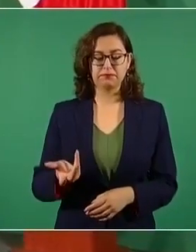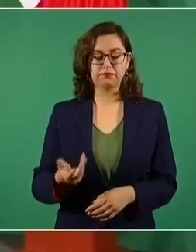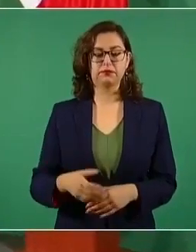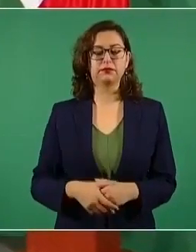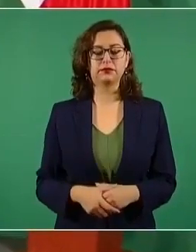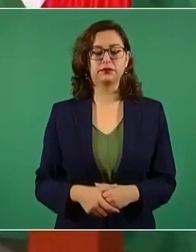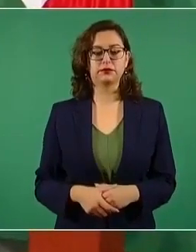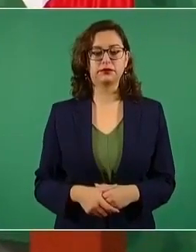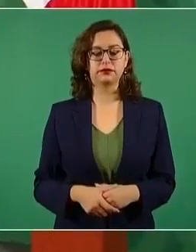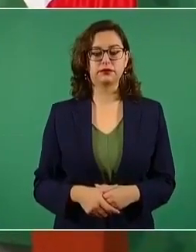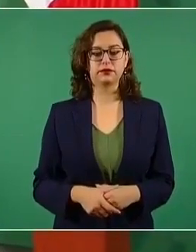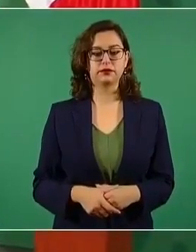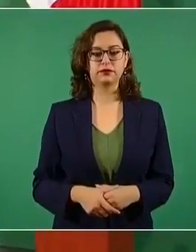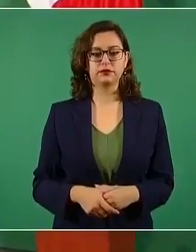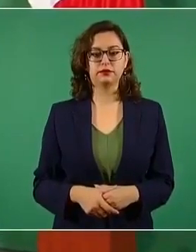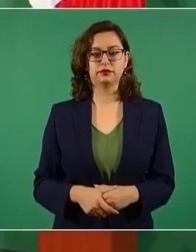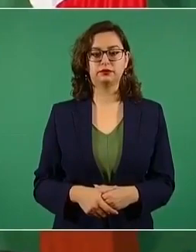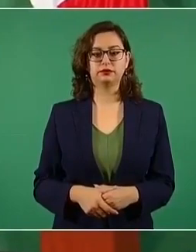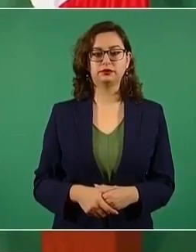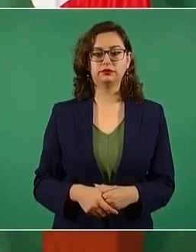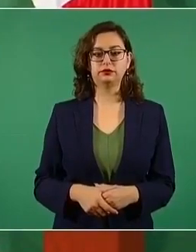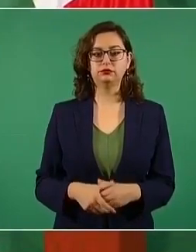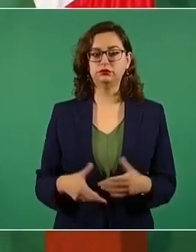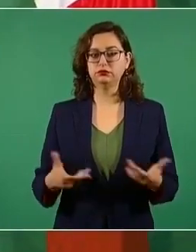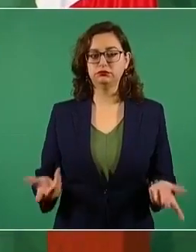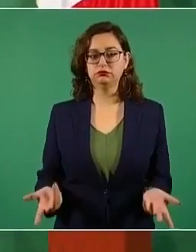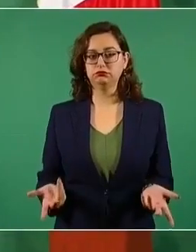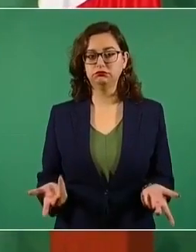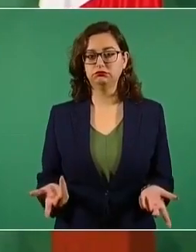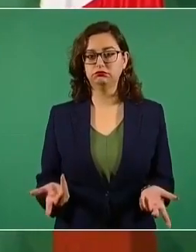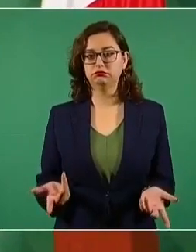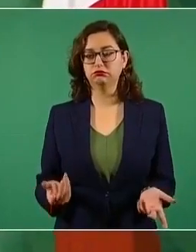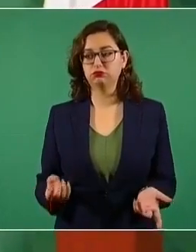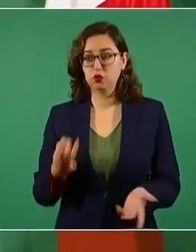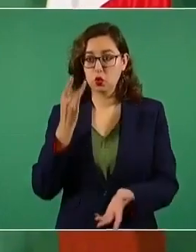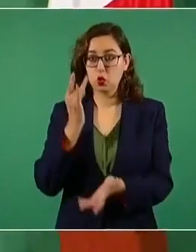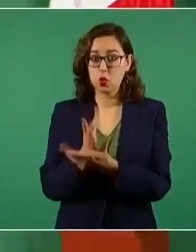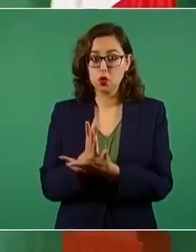todo el discurso se vuelve demagogia,